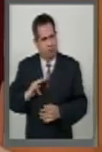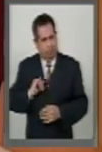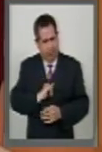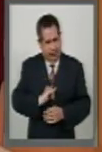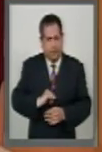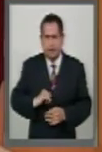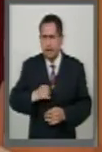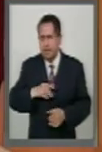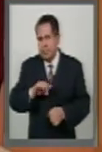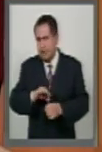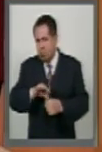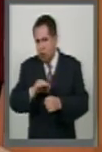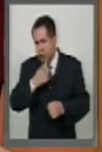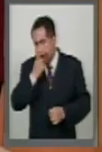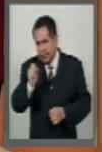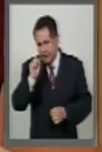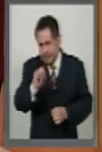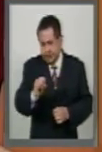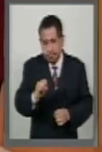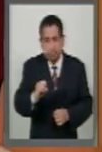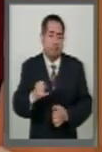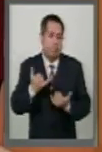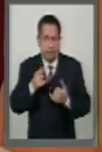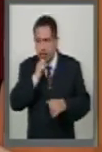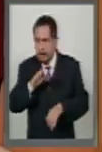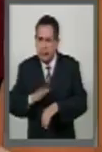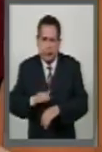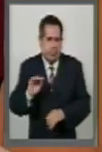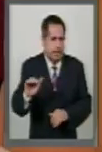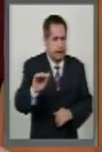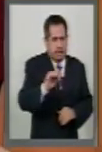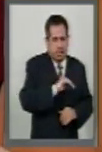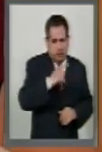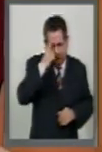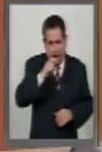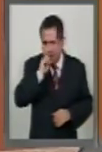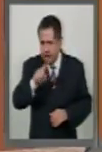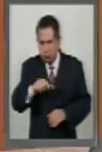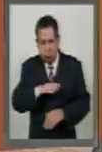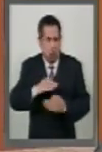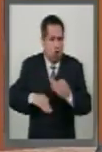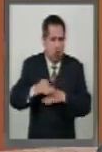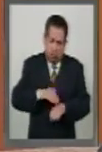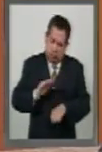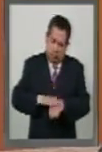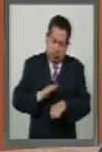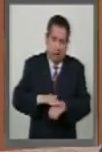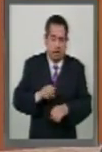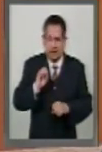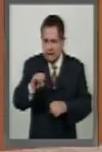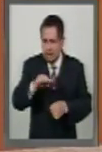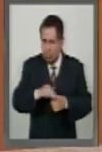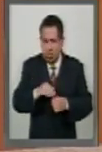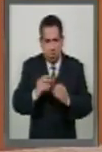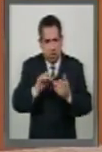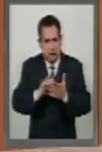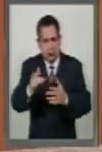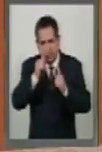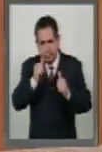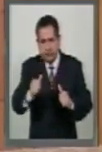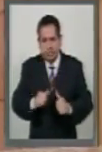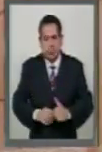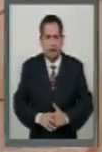nuestro voto a favor y hacemos el llamado a que se pronuncie en el mismo sentido de este dictamen. Muchísimas gracias.